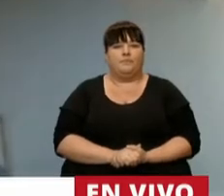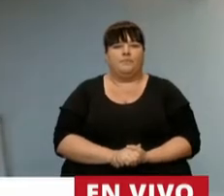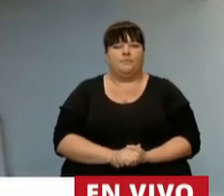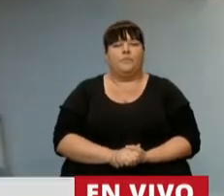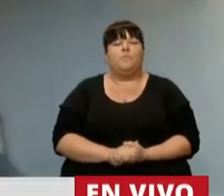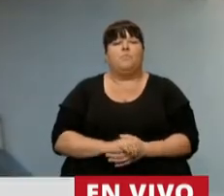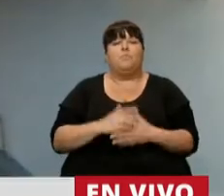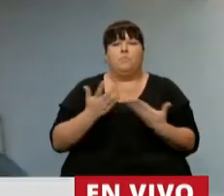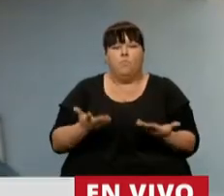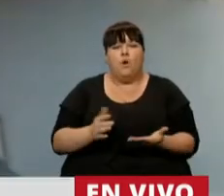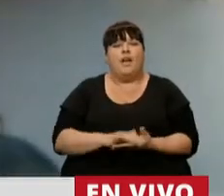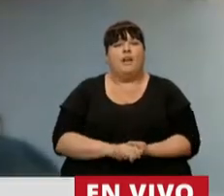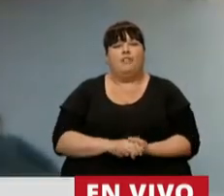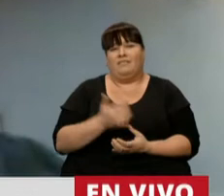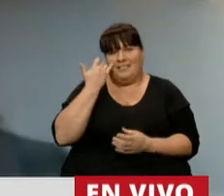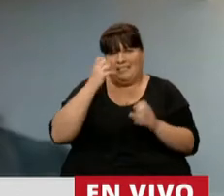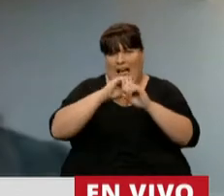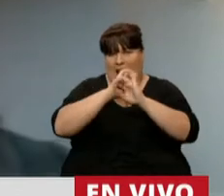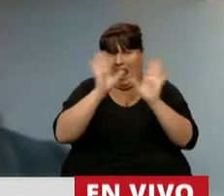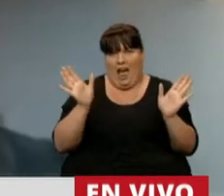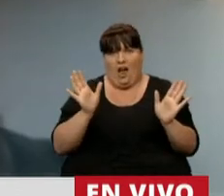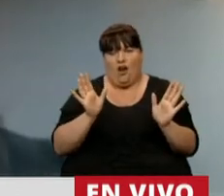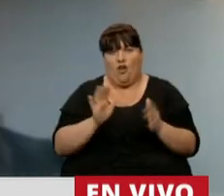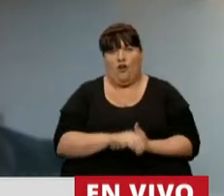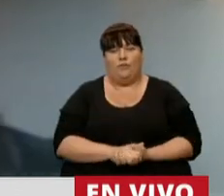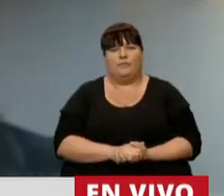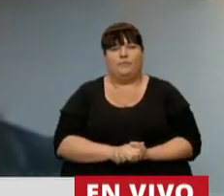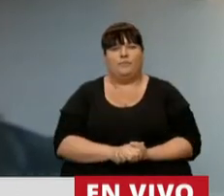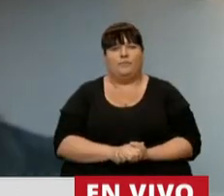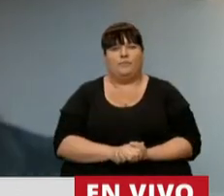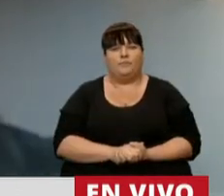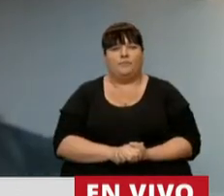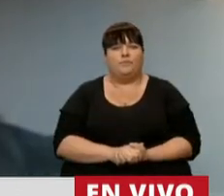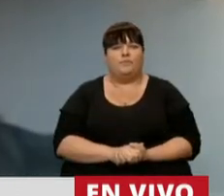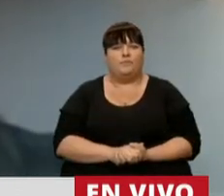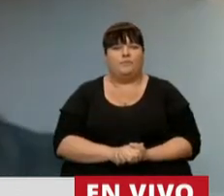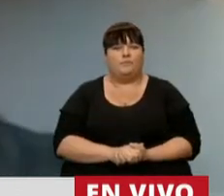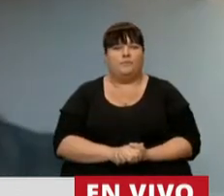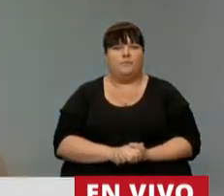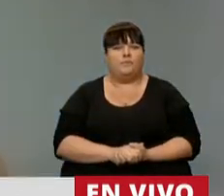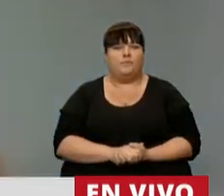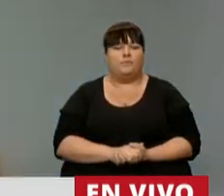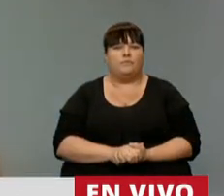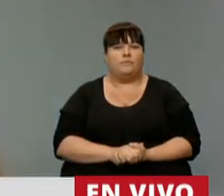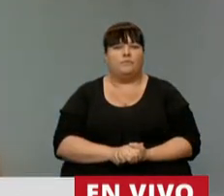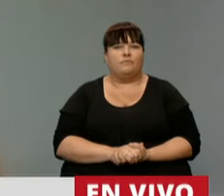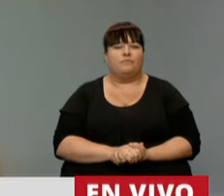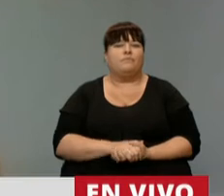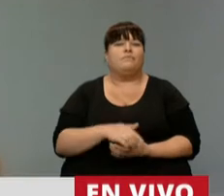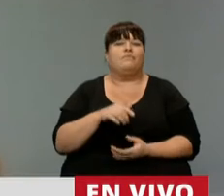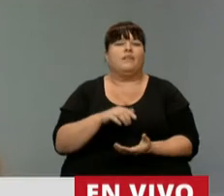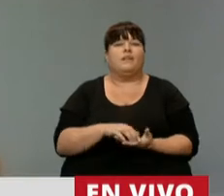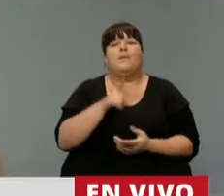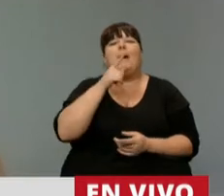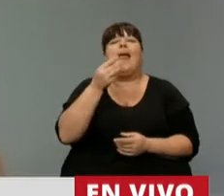Bueno, si algo quedó claro es que eran un lobo con piel de